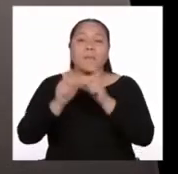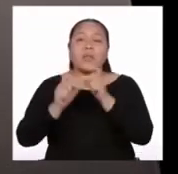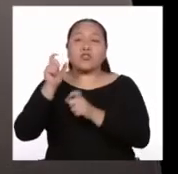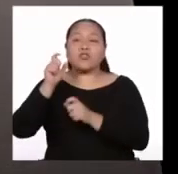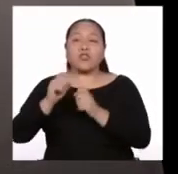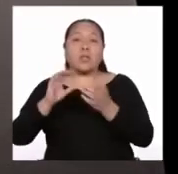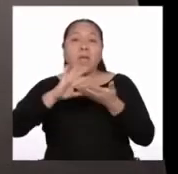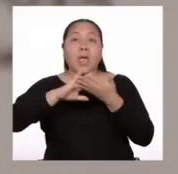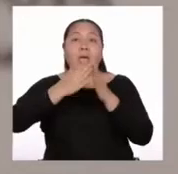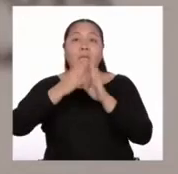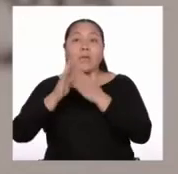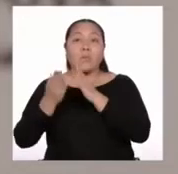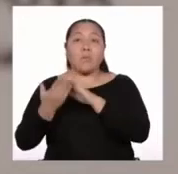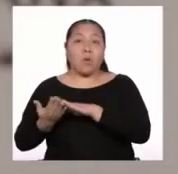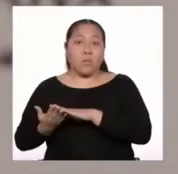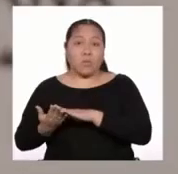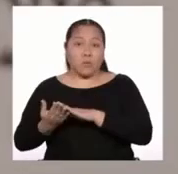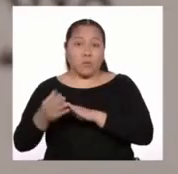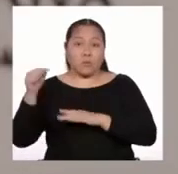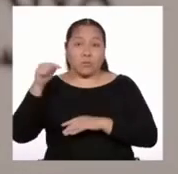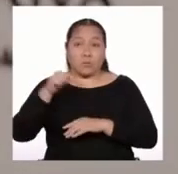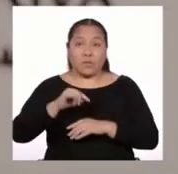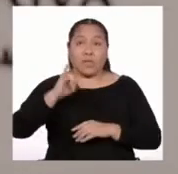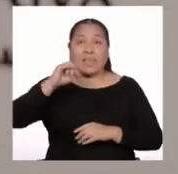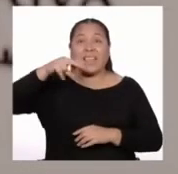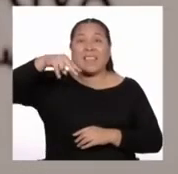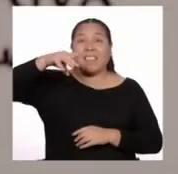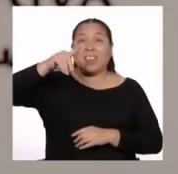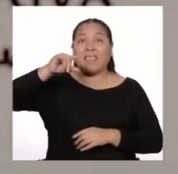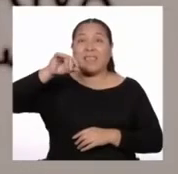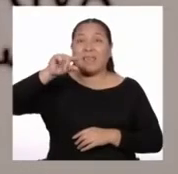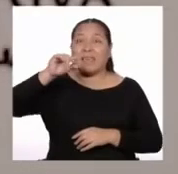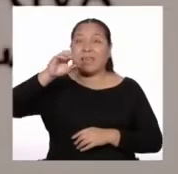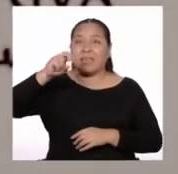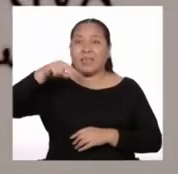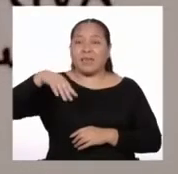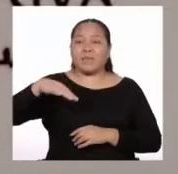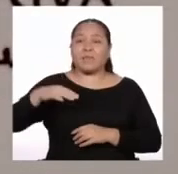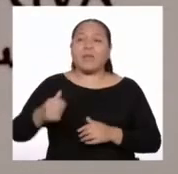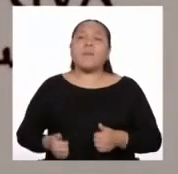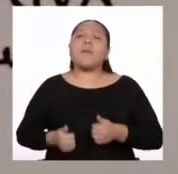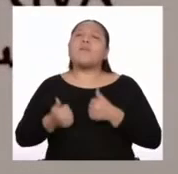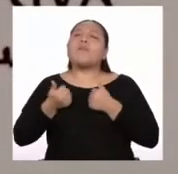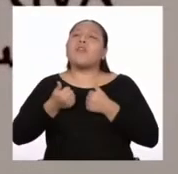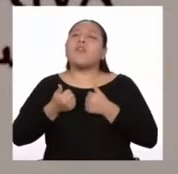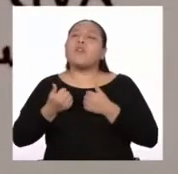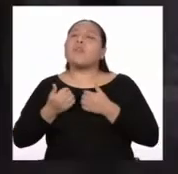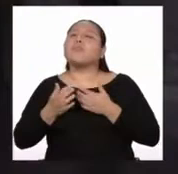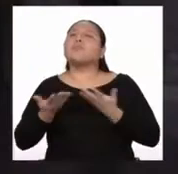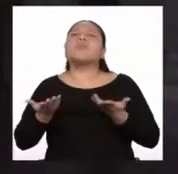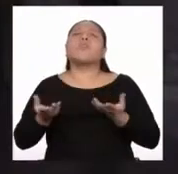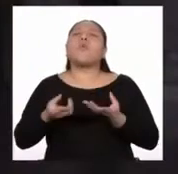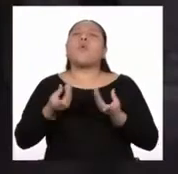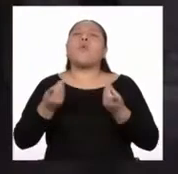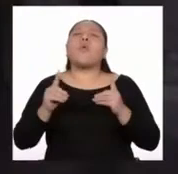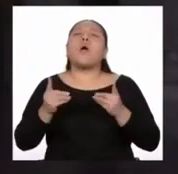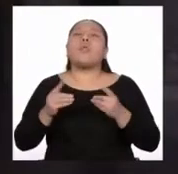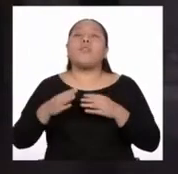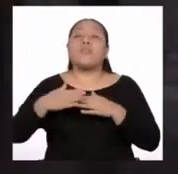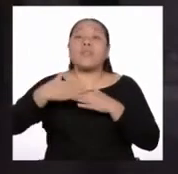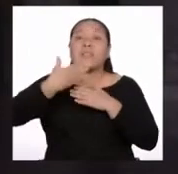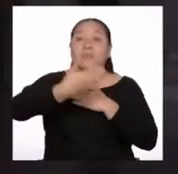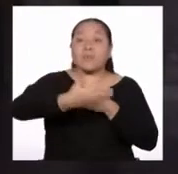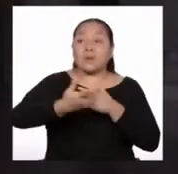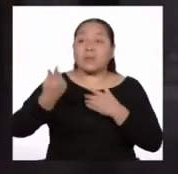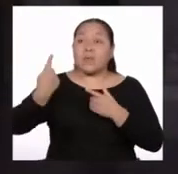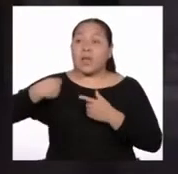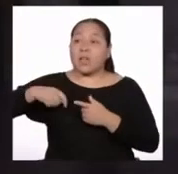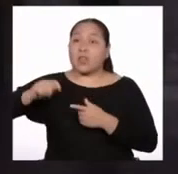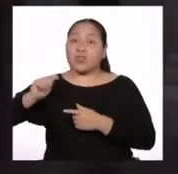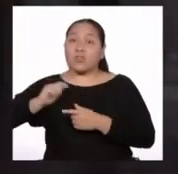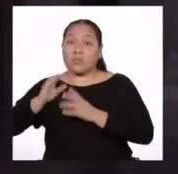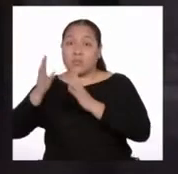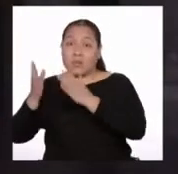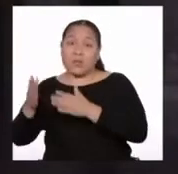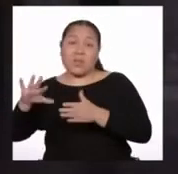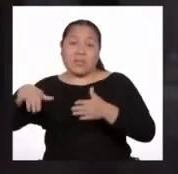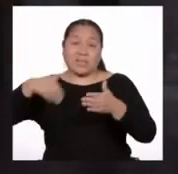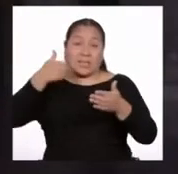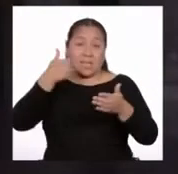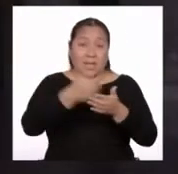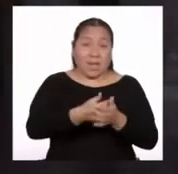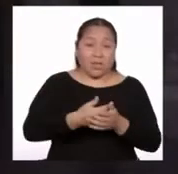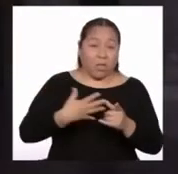un indígena que vivió después de la conquista. Sabemos que es el autor